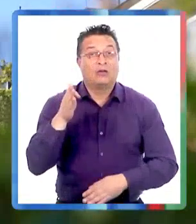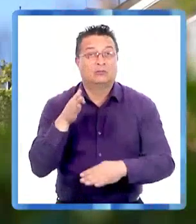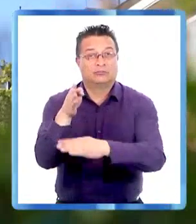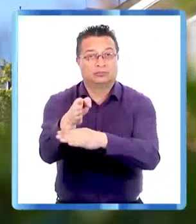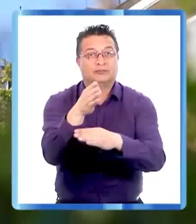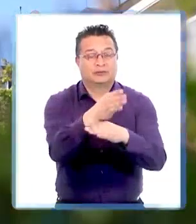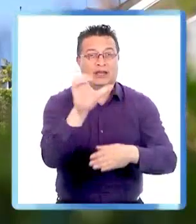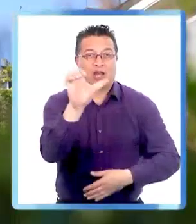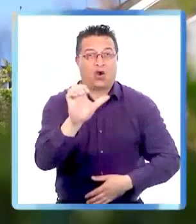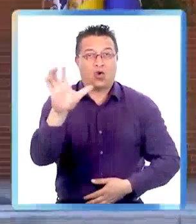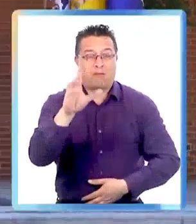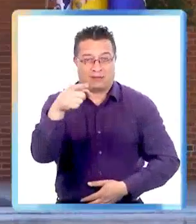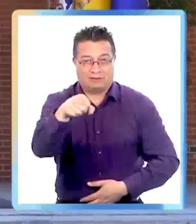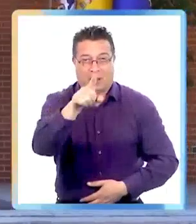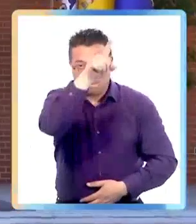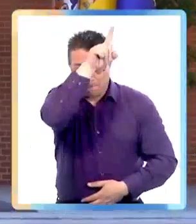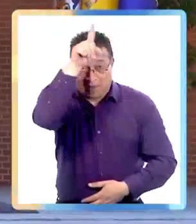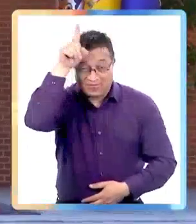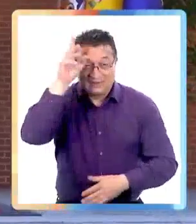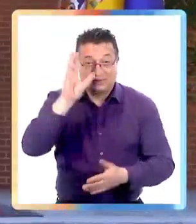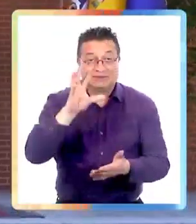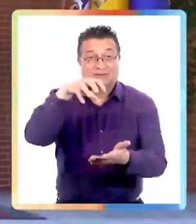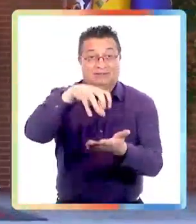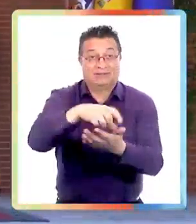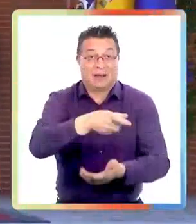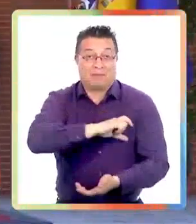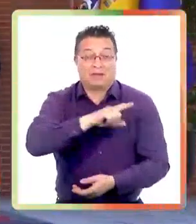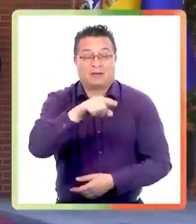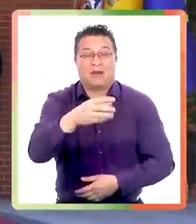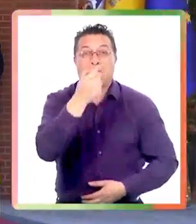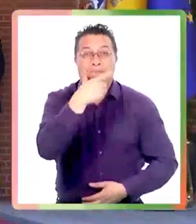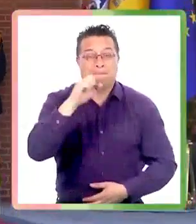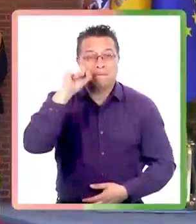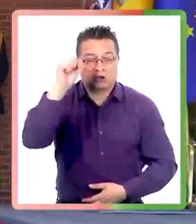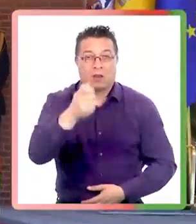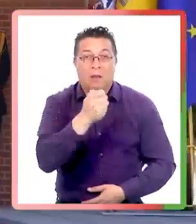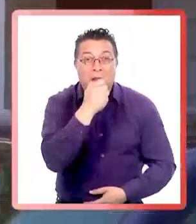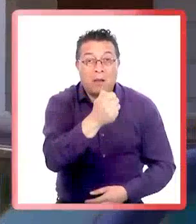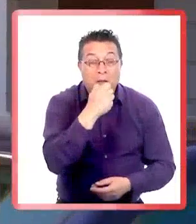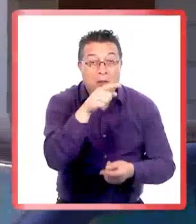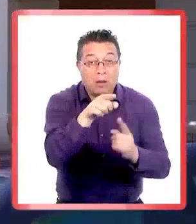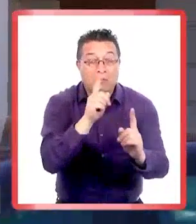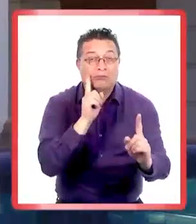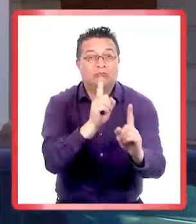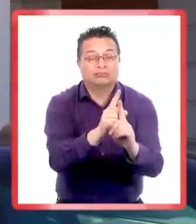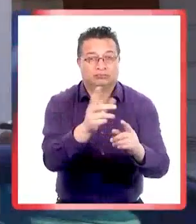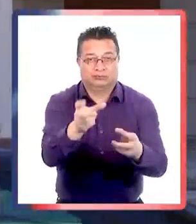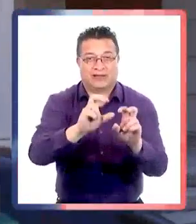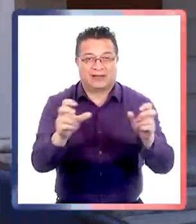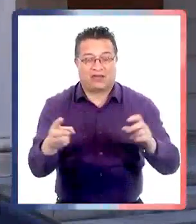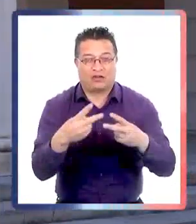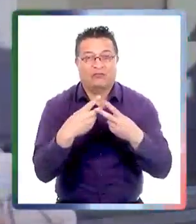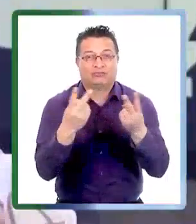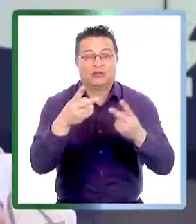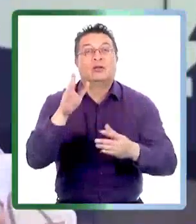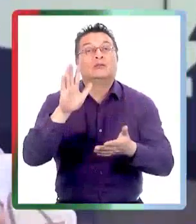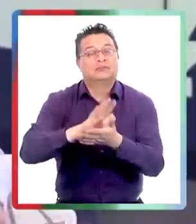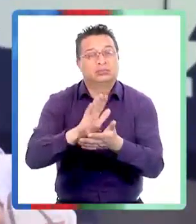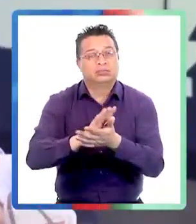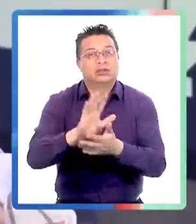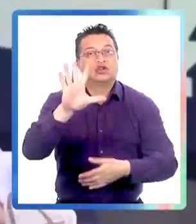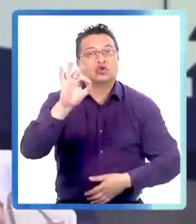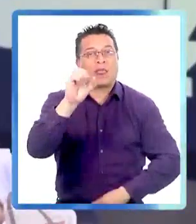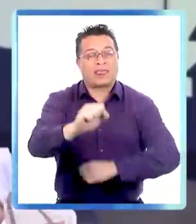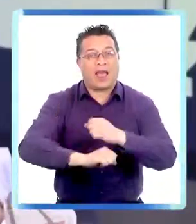El sábado, durante su gira por Europa en Madrid, el presidente Gabriel Boric fue entrevistado por la radio Cadena SER. Fue